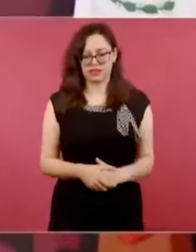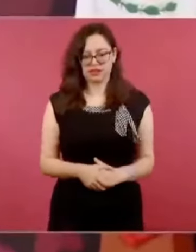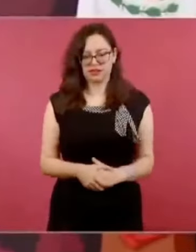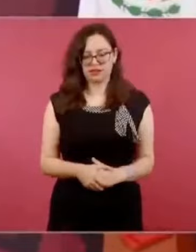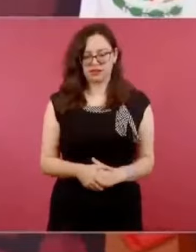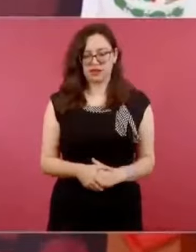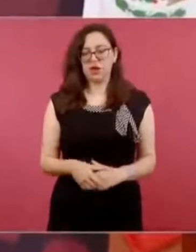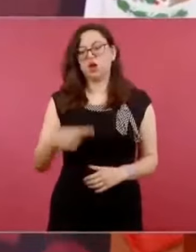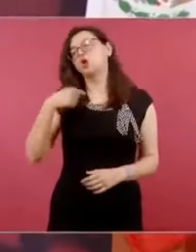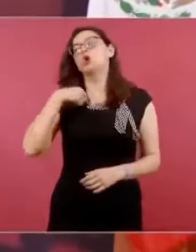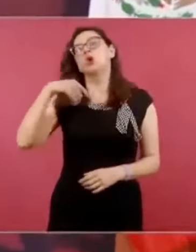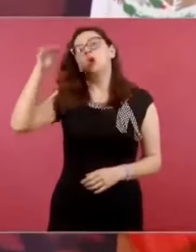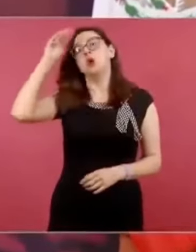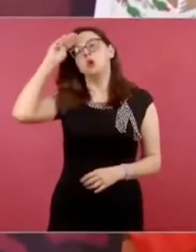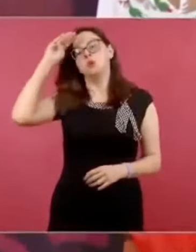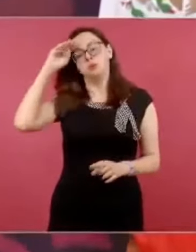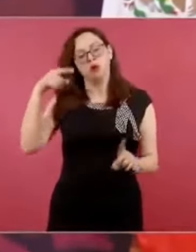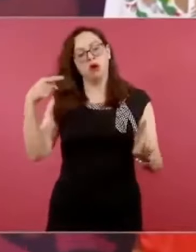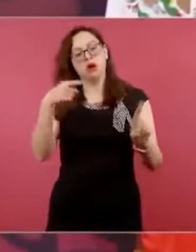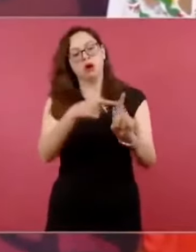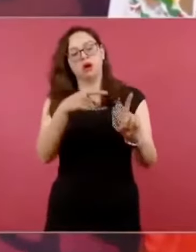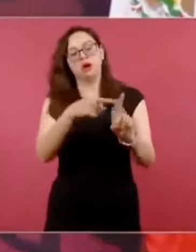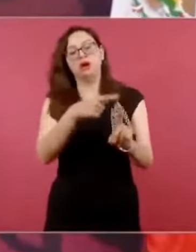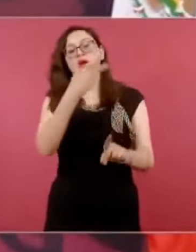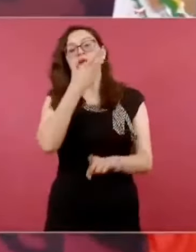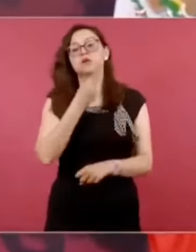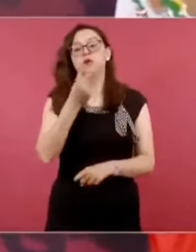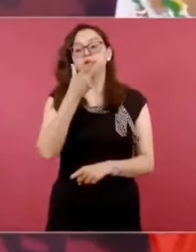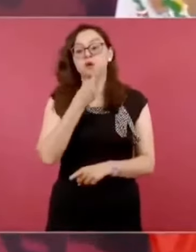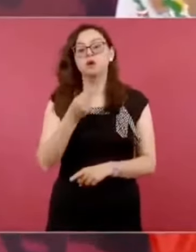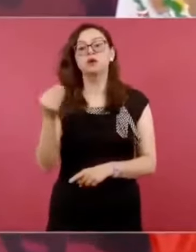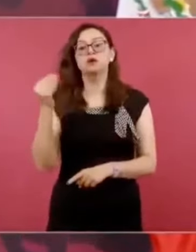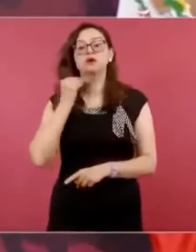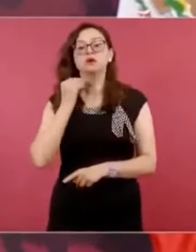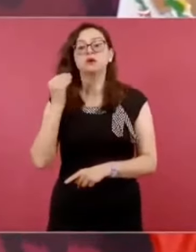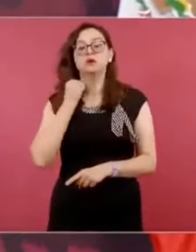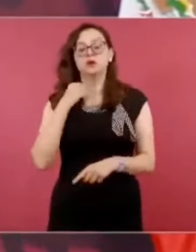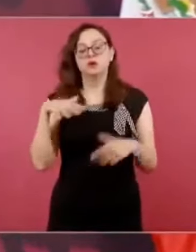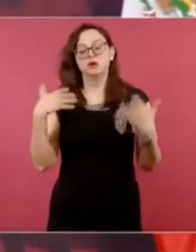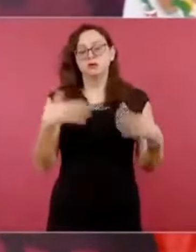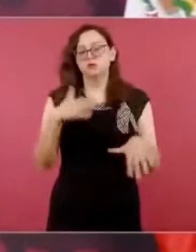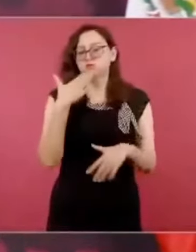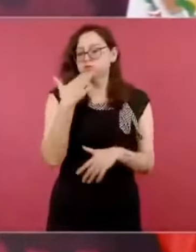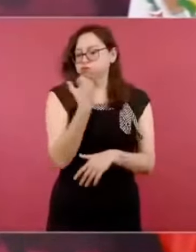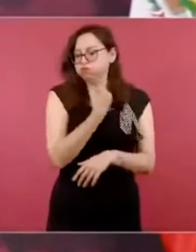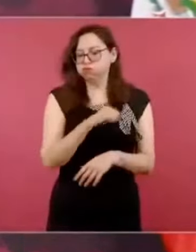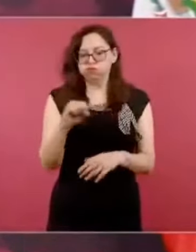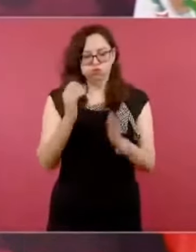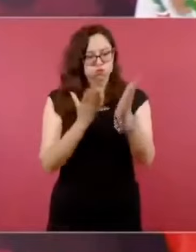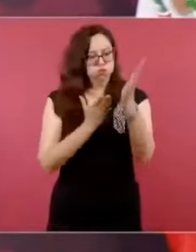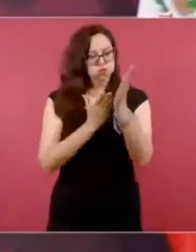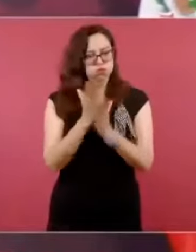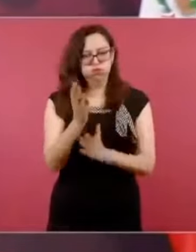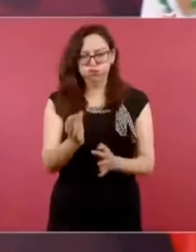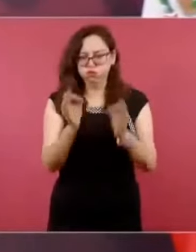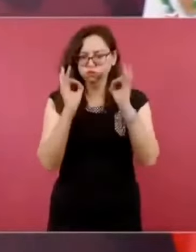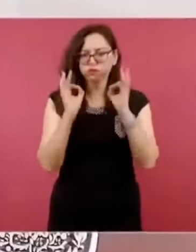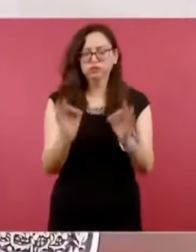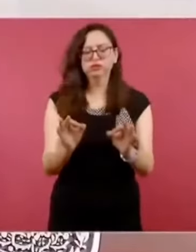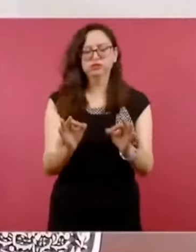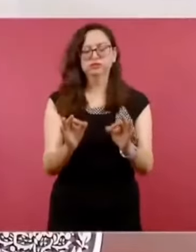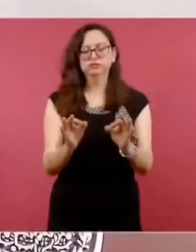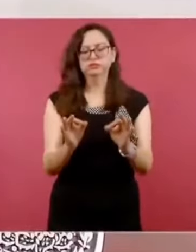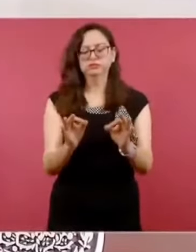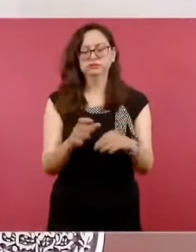considero un abogado íntegro, un